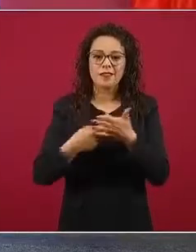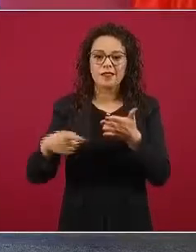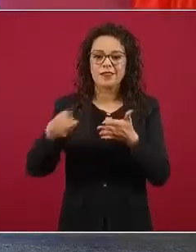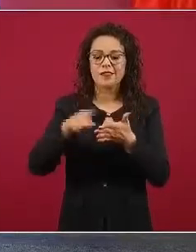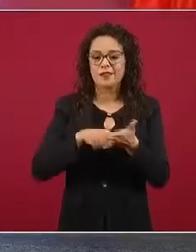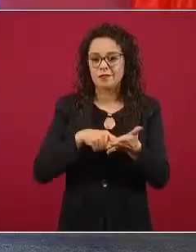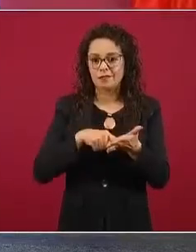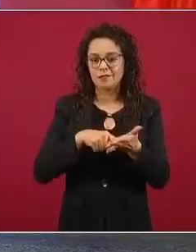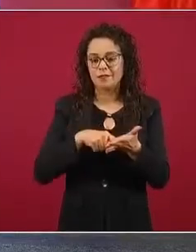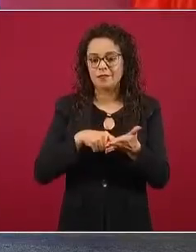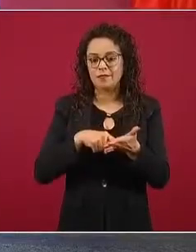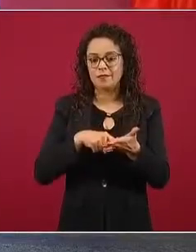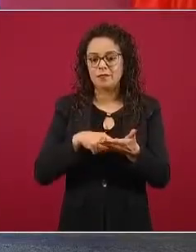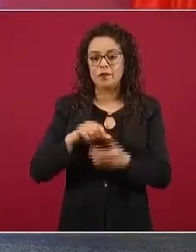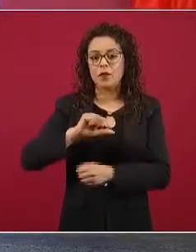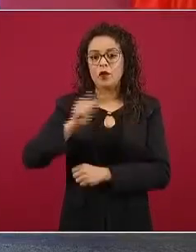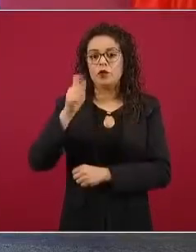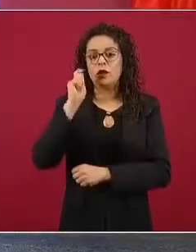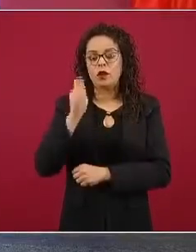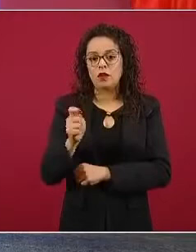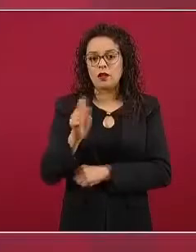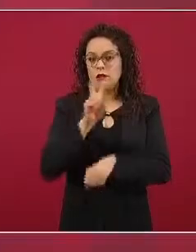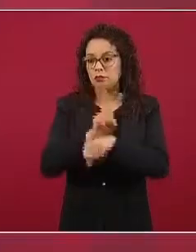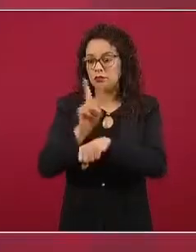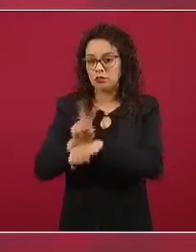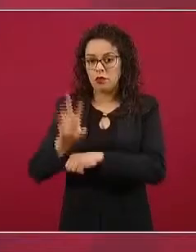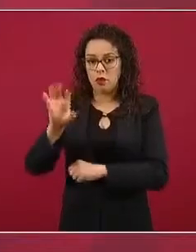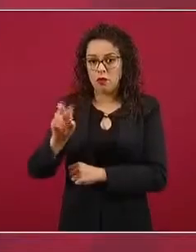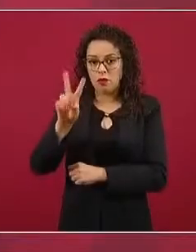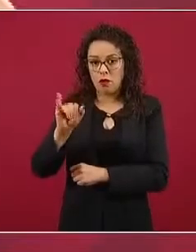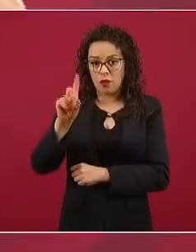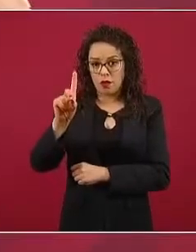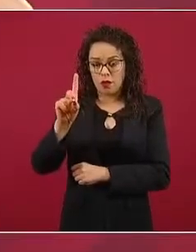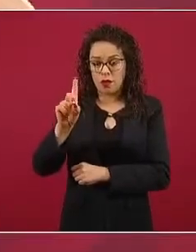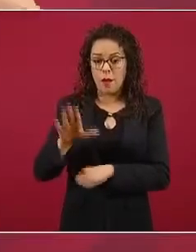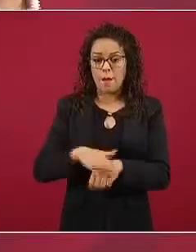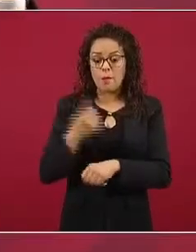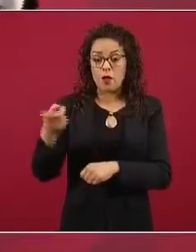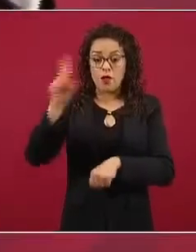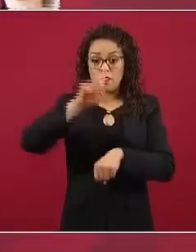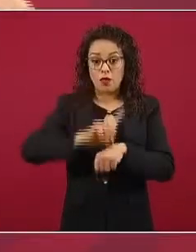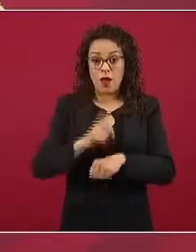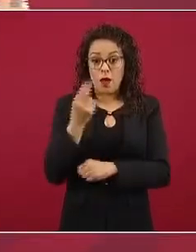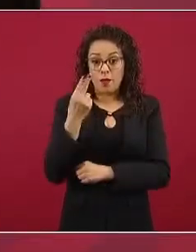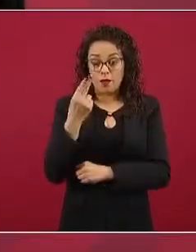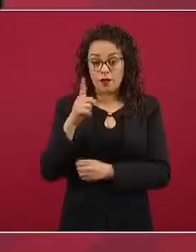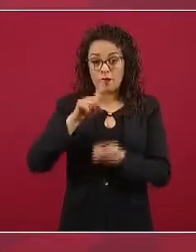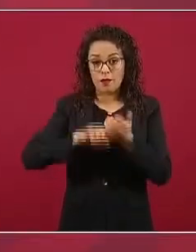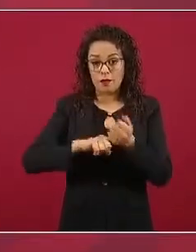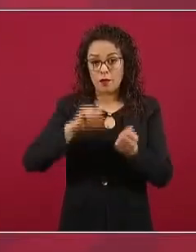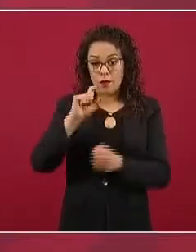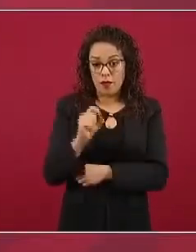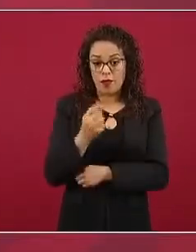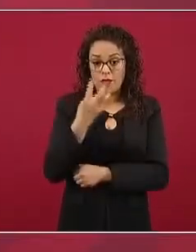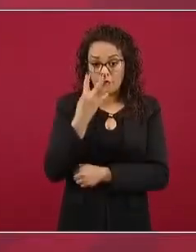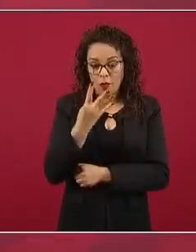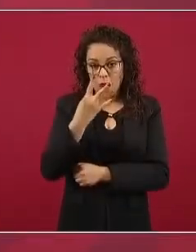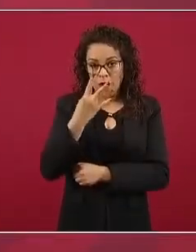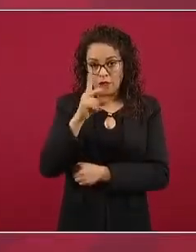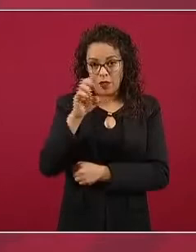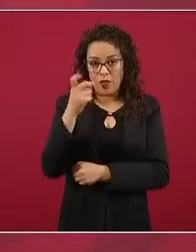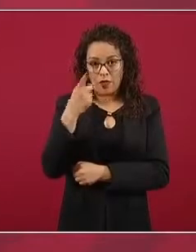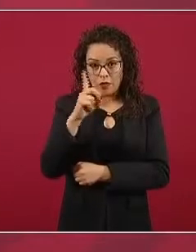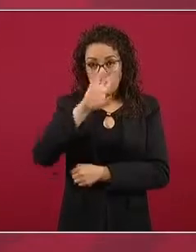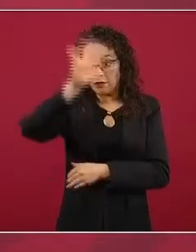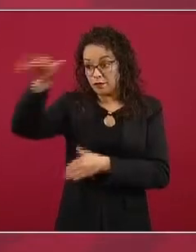tenemos dos asuetos por venir, el del día 25 y esa guardia, la de la noche del 24 y la mañana